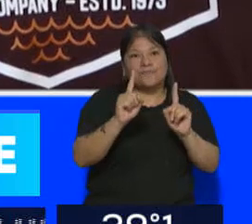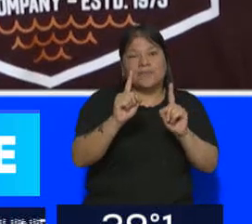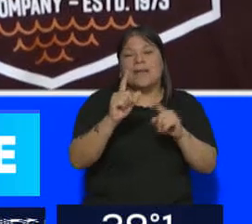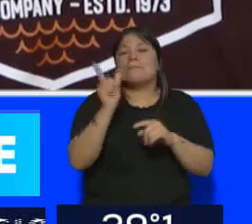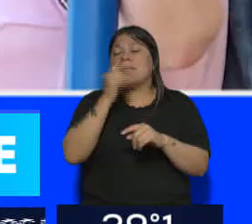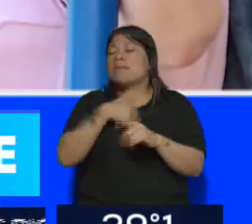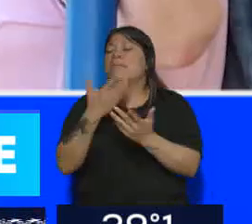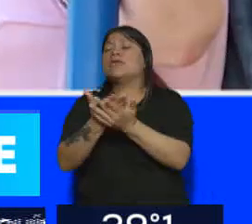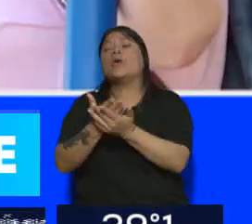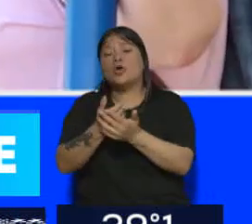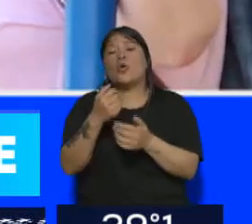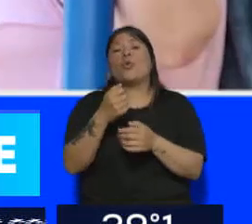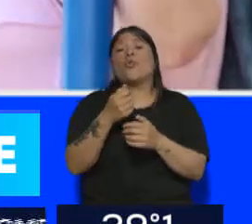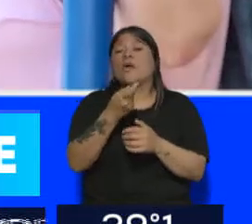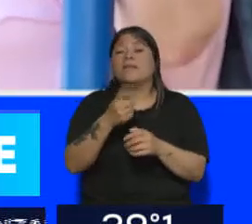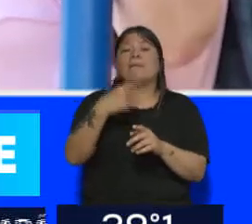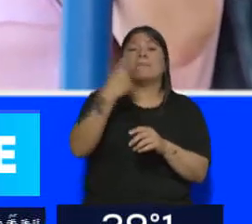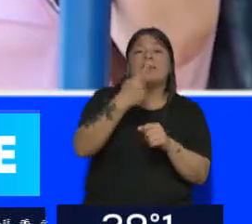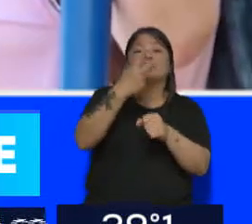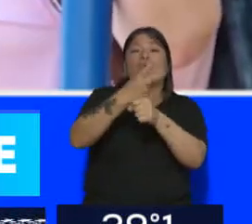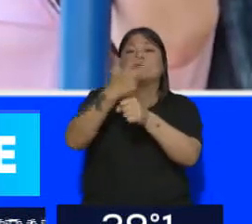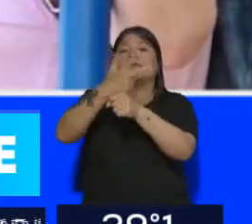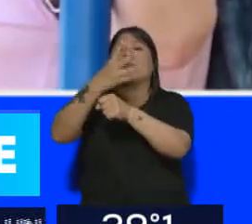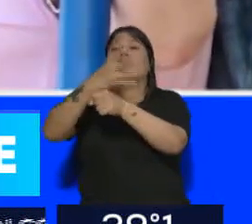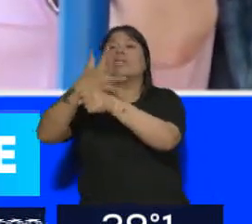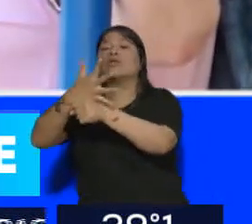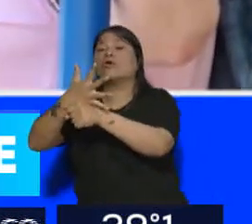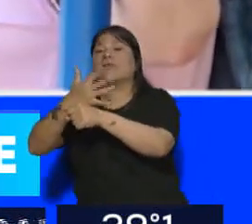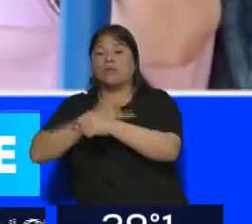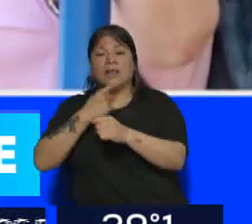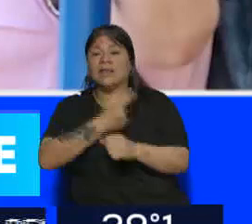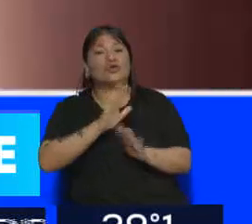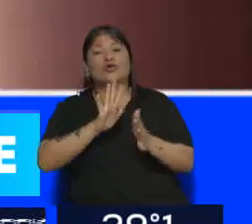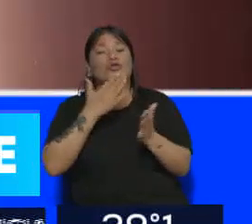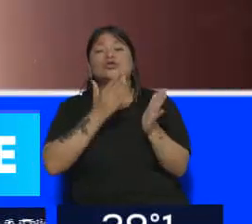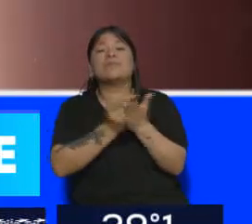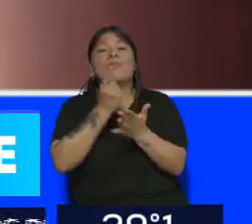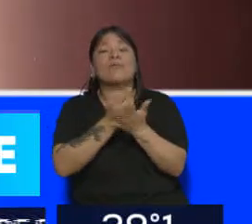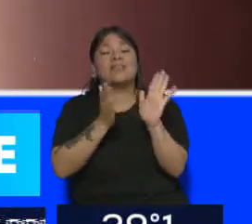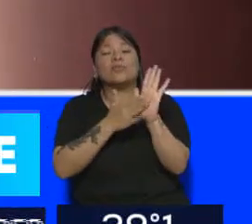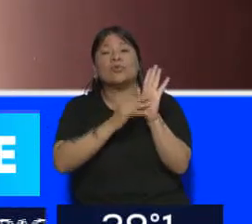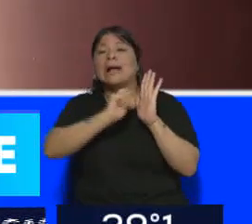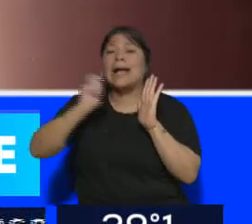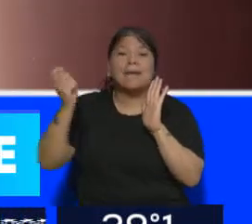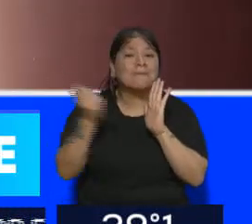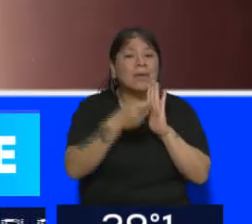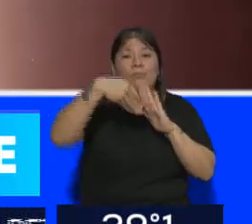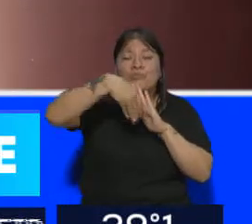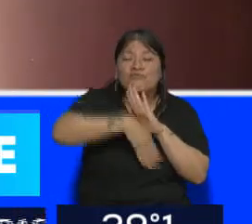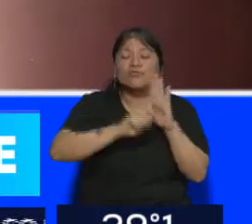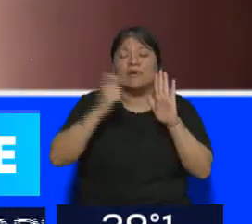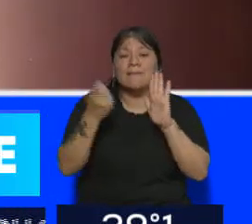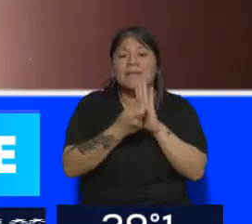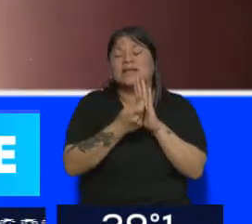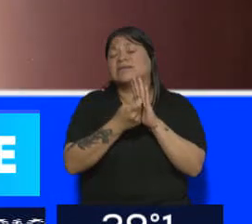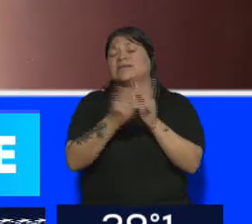tercero, cuarto, quinto, sexto ¿qué dijeron desde la Universidad? eso no se puede hacer porque hay que cambiar todo el estatuto y para eso falta por lo menos